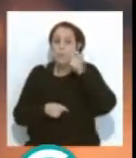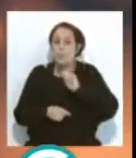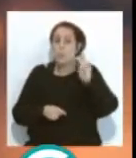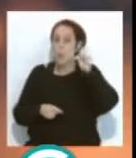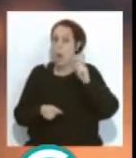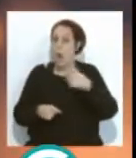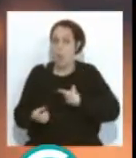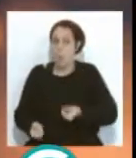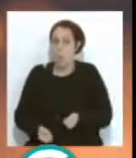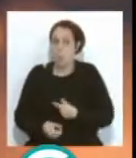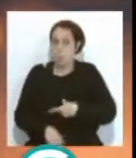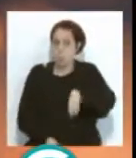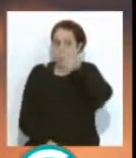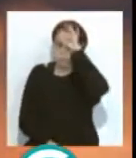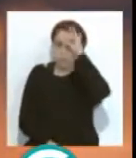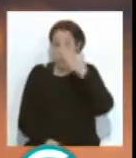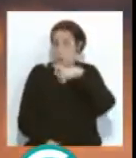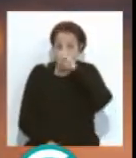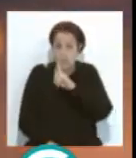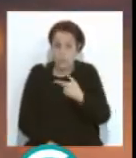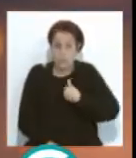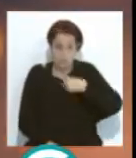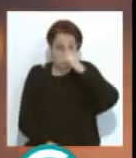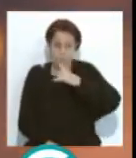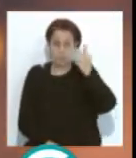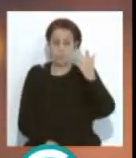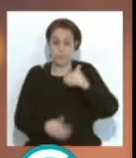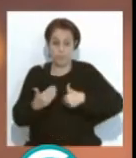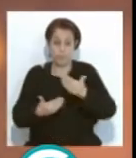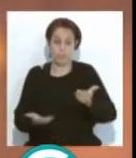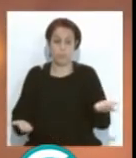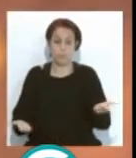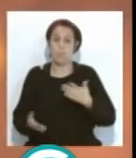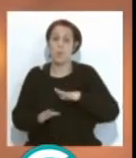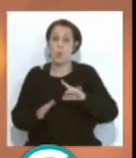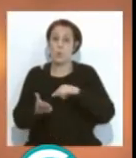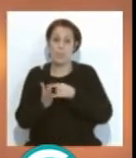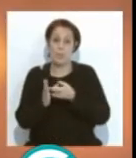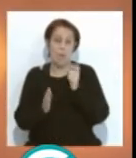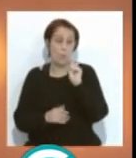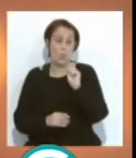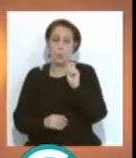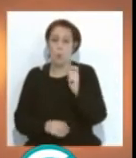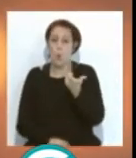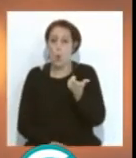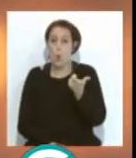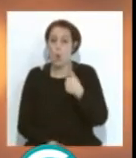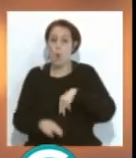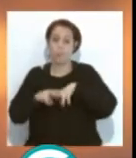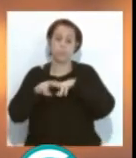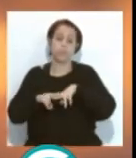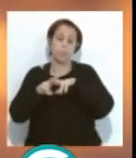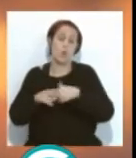música. Quizás no tenga, no sé, se me acaba de ocurrir ahora mismo sobre la marcha, pero igual es el sistema de puntuación, de evaluación,